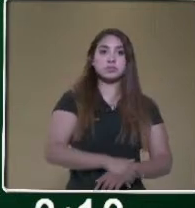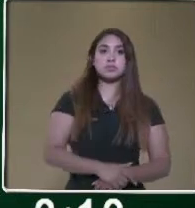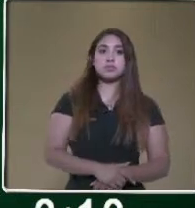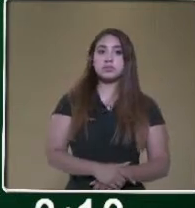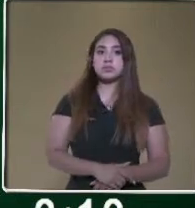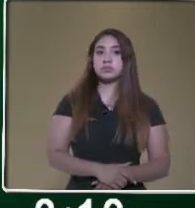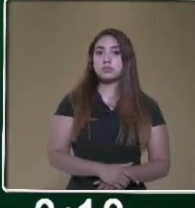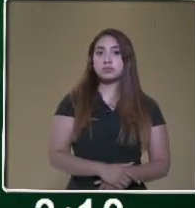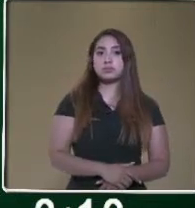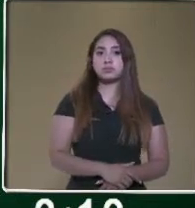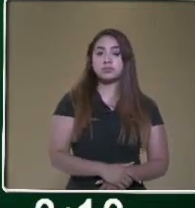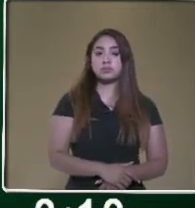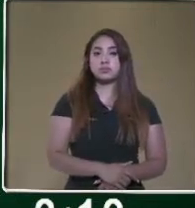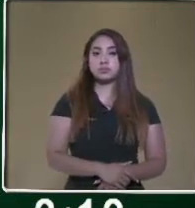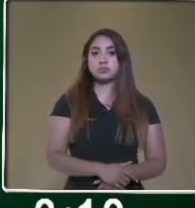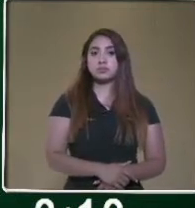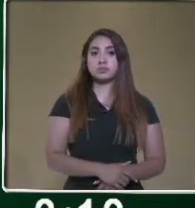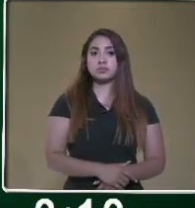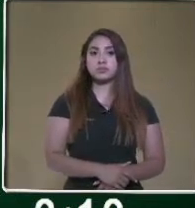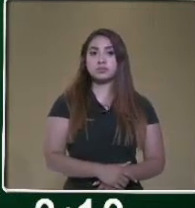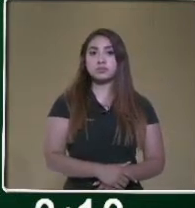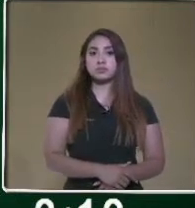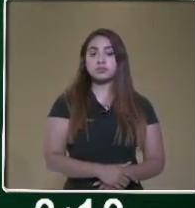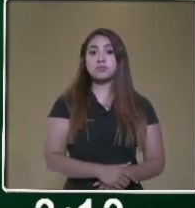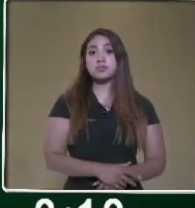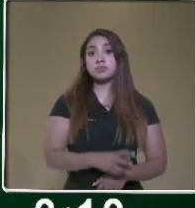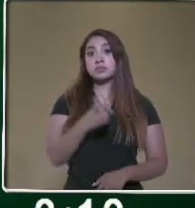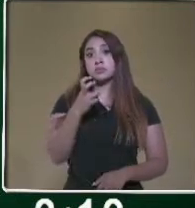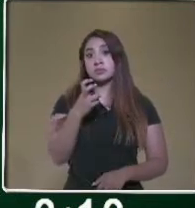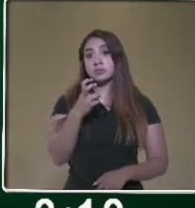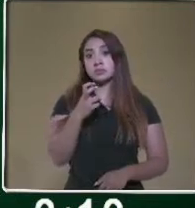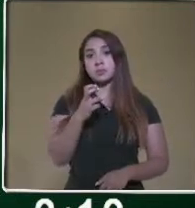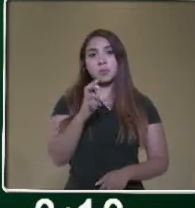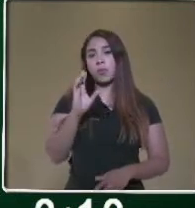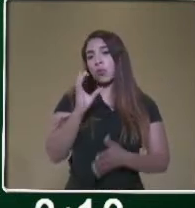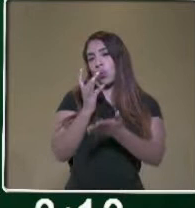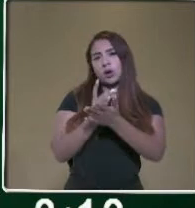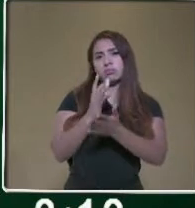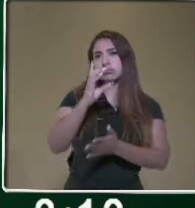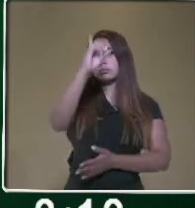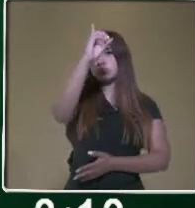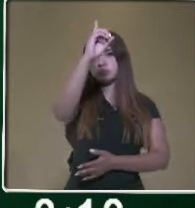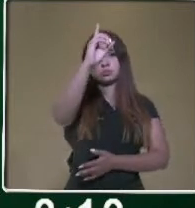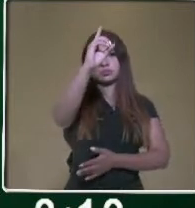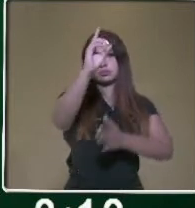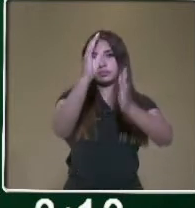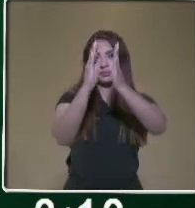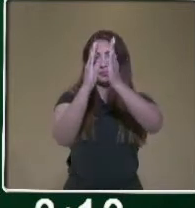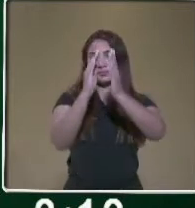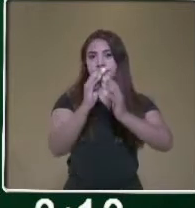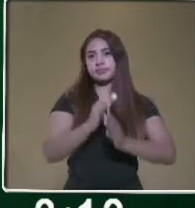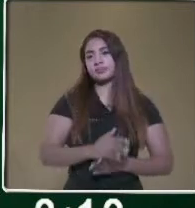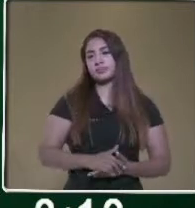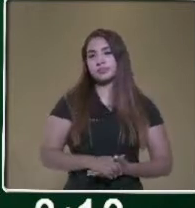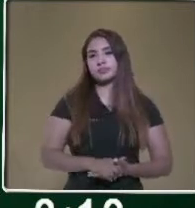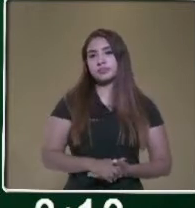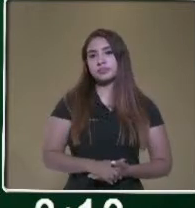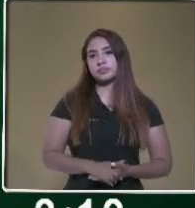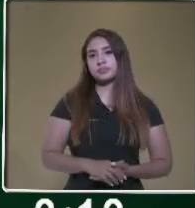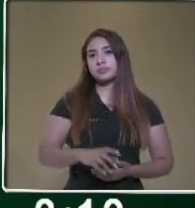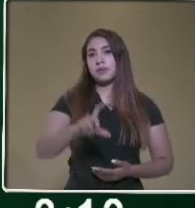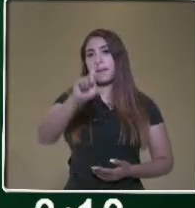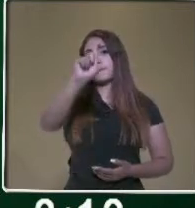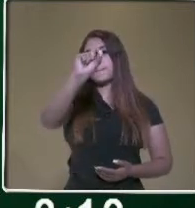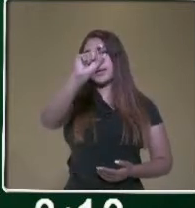Las cantidades que tenemos solamente llegan a las decenas. Por lo tanto, quedaría 26 en la parte